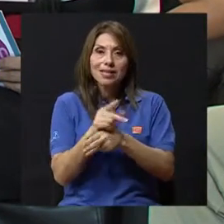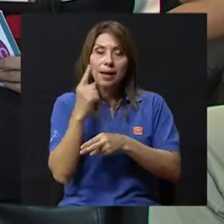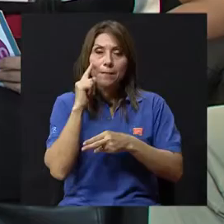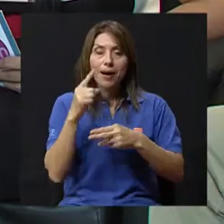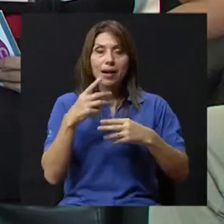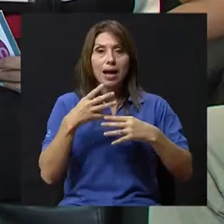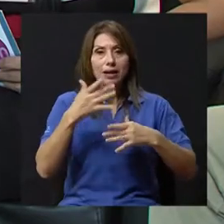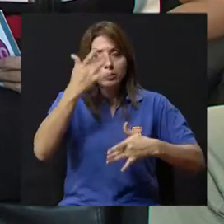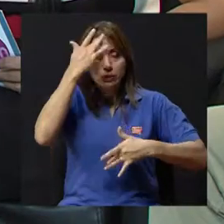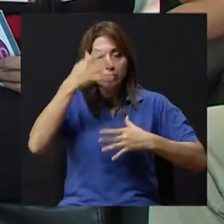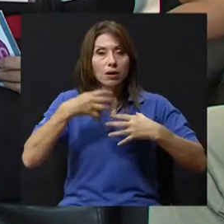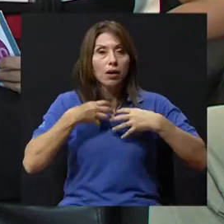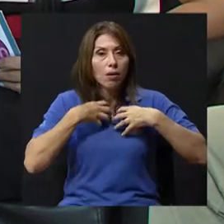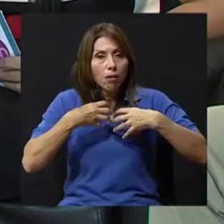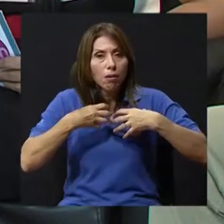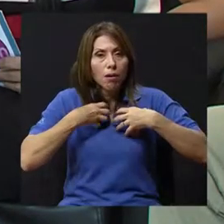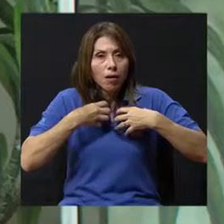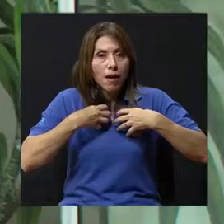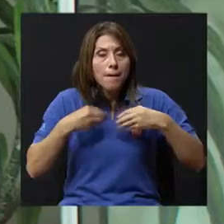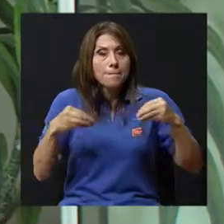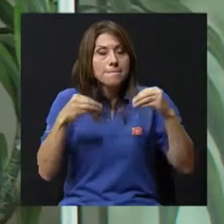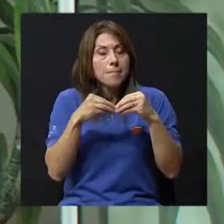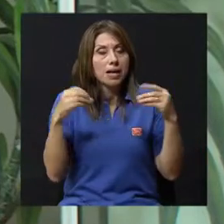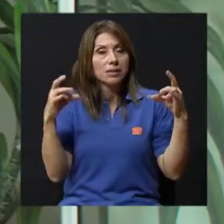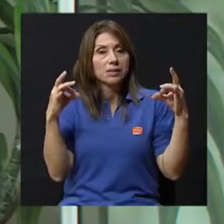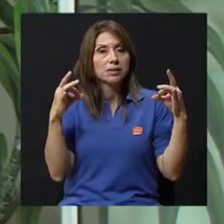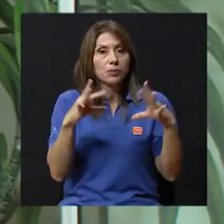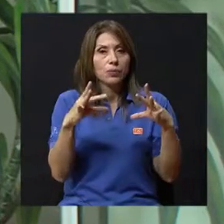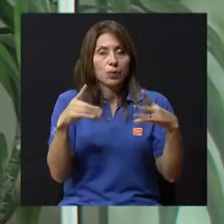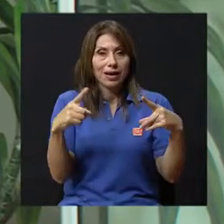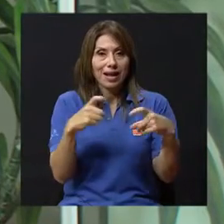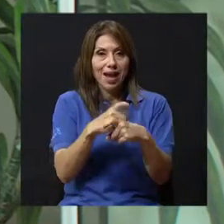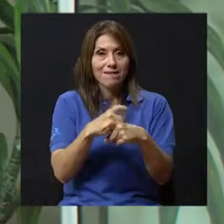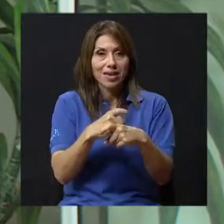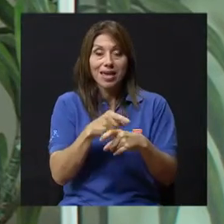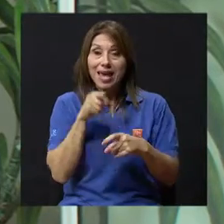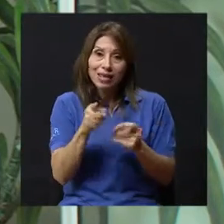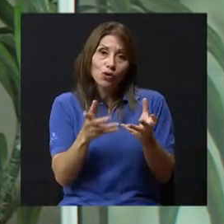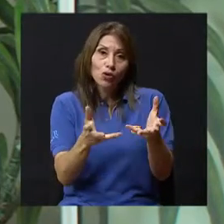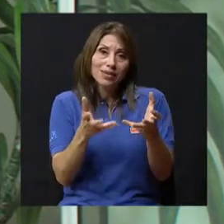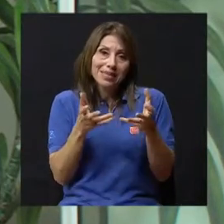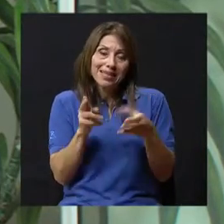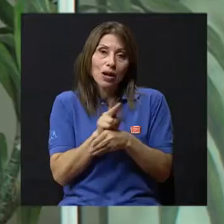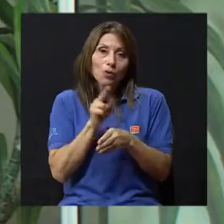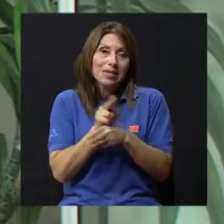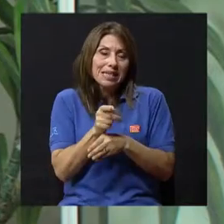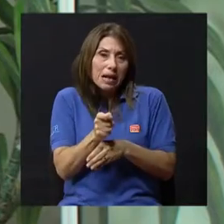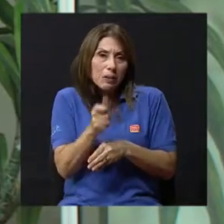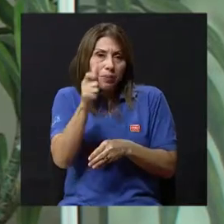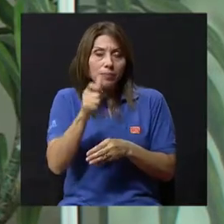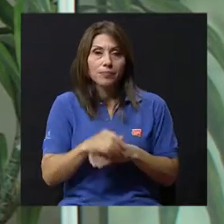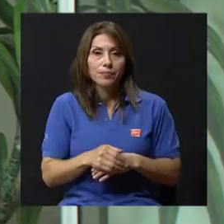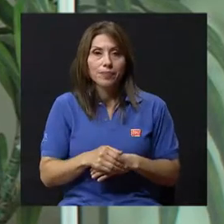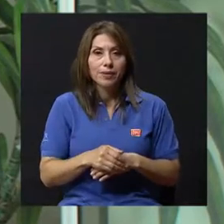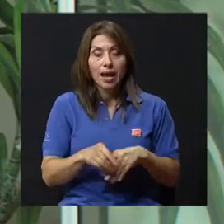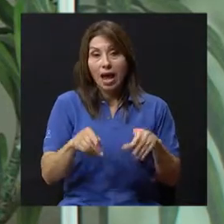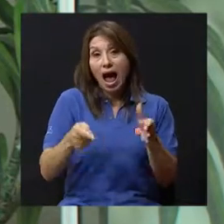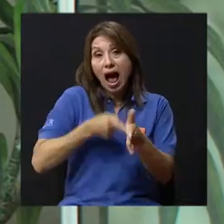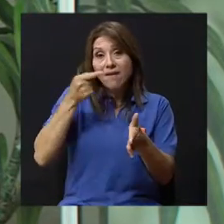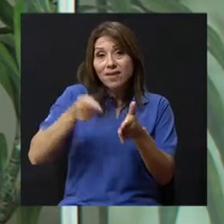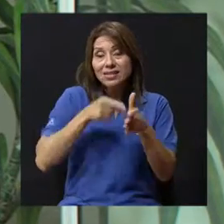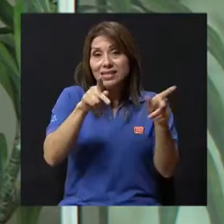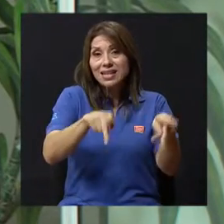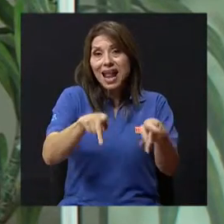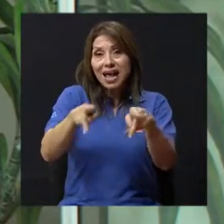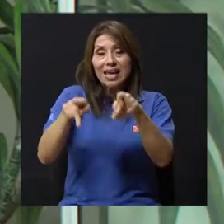más severa, para el asma más grave, que eso es lo que uno quisiera utilizar, por supuesto que menos. La gente le